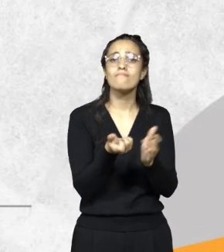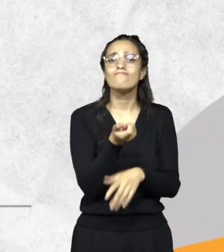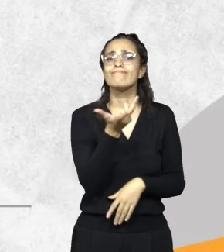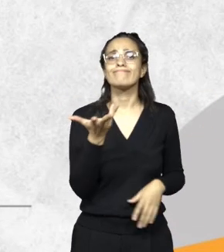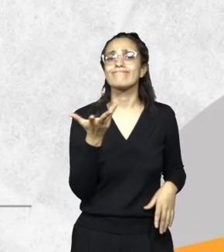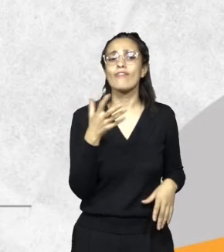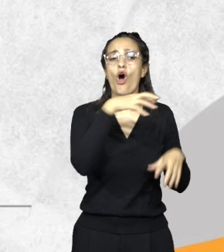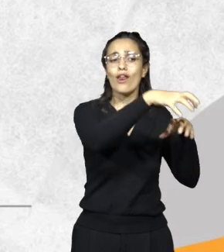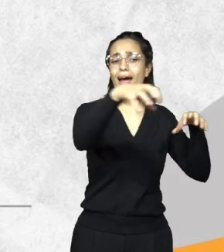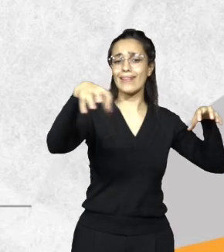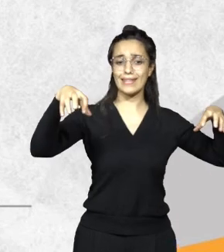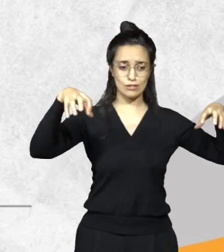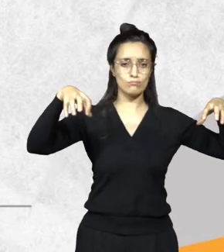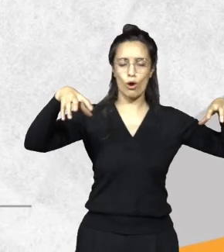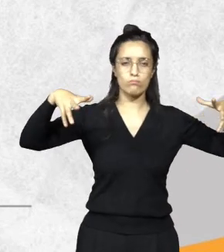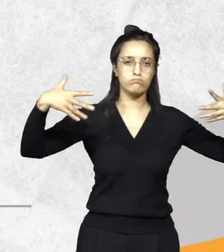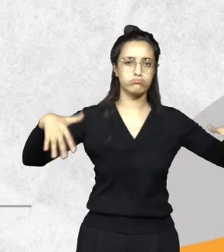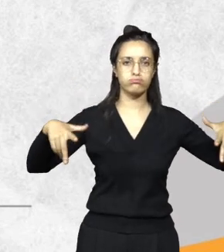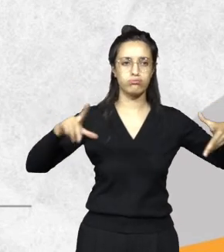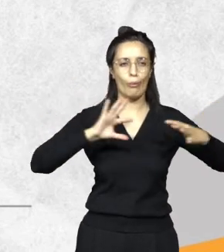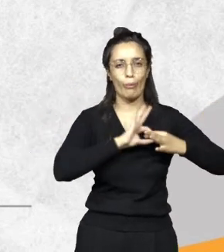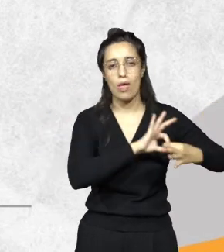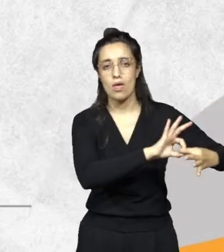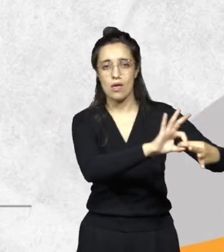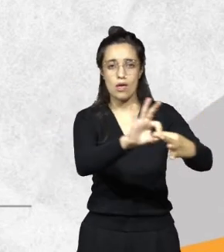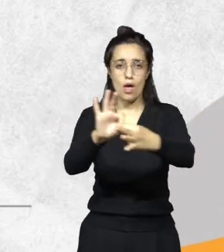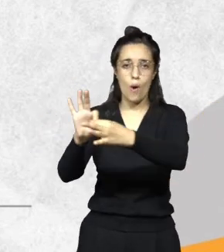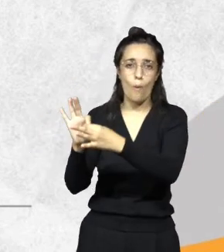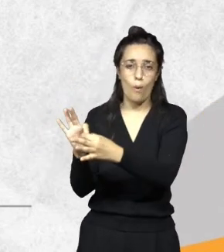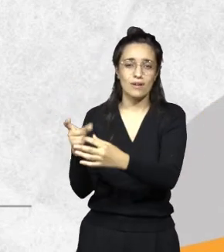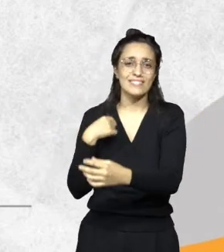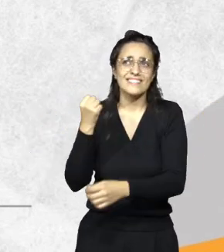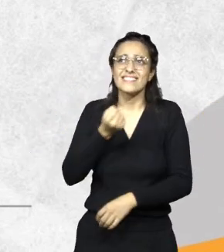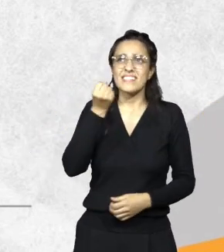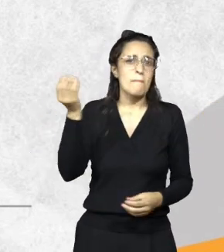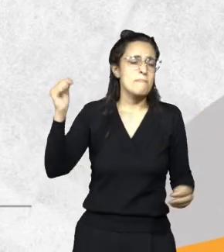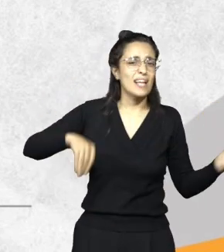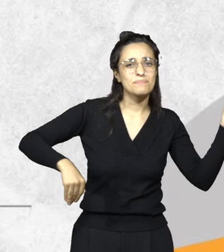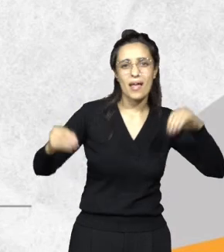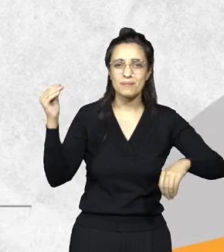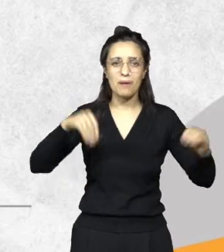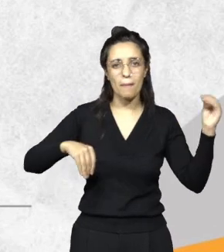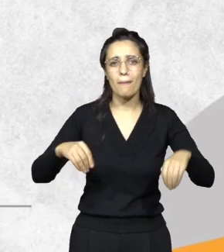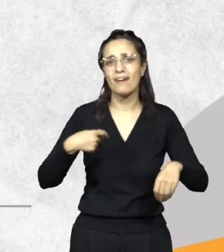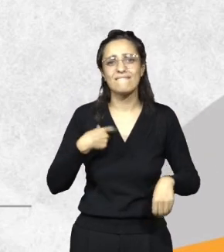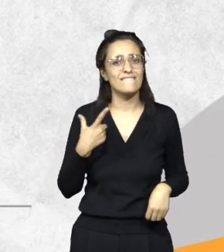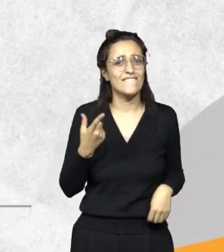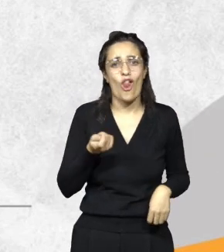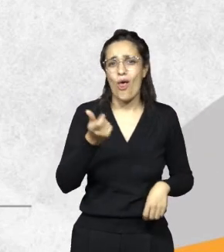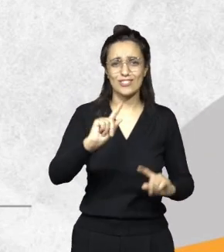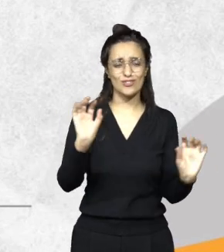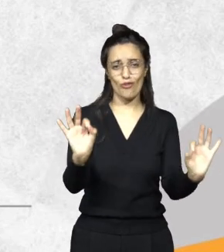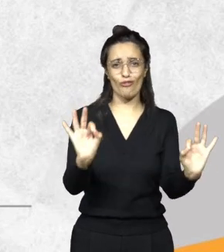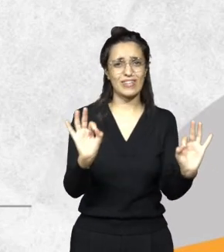nos vinculamos, ¿sí? Porque ojalá sean más y no me alcancen la presentación ni los 10 ni los 15 y pueda hablar media